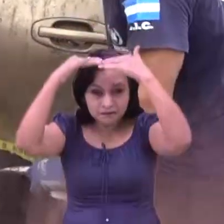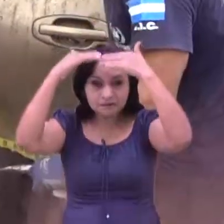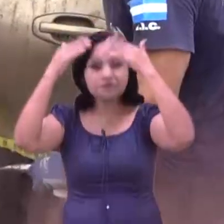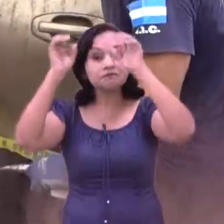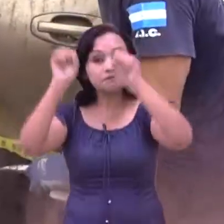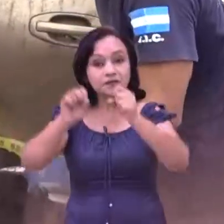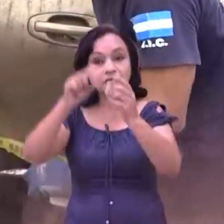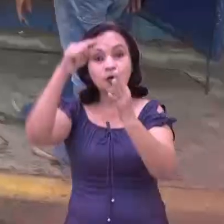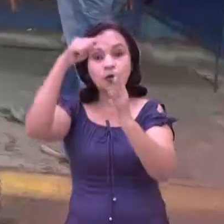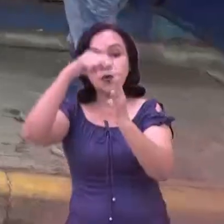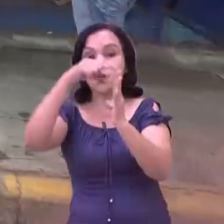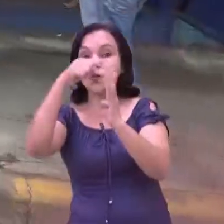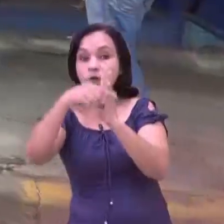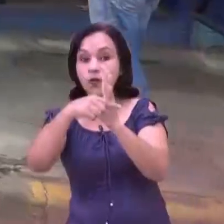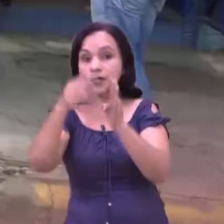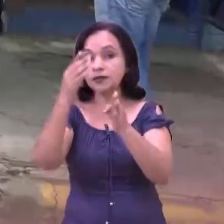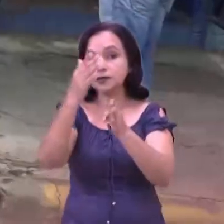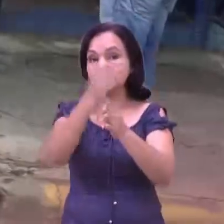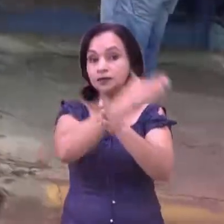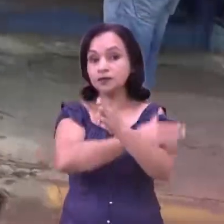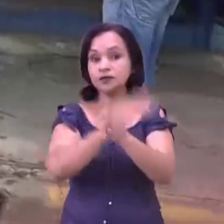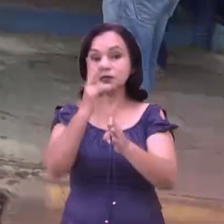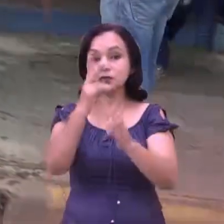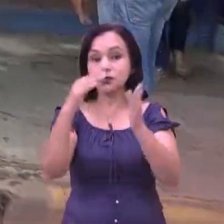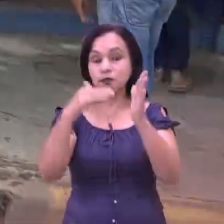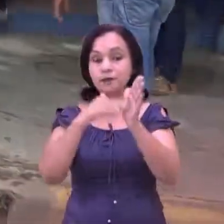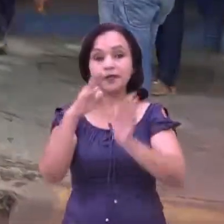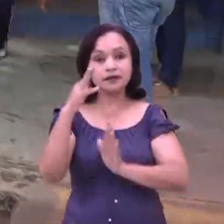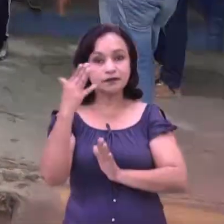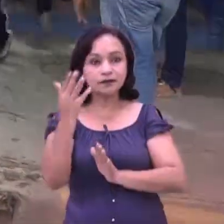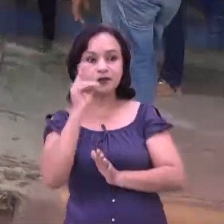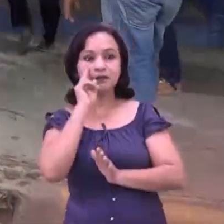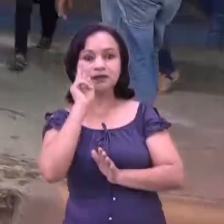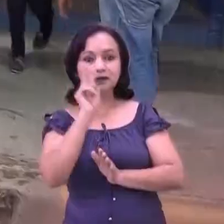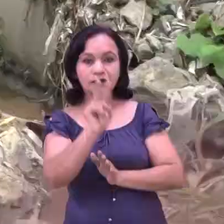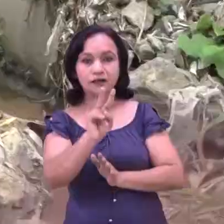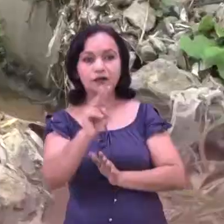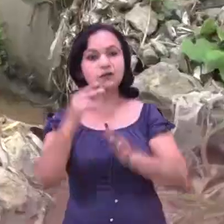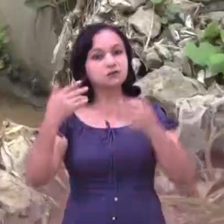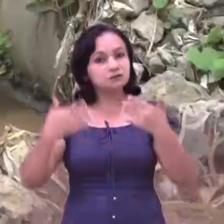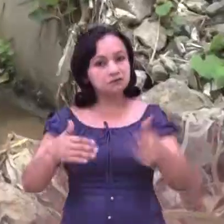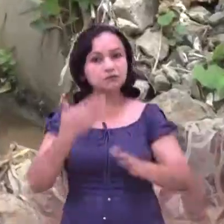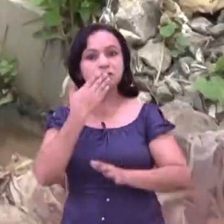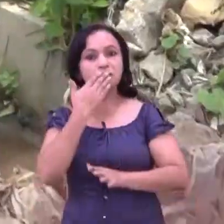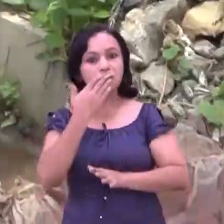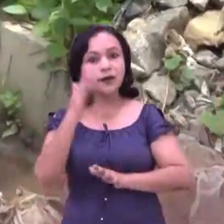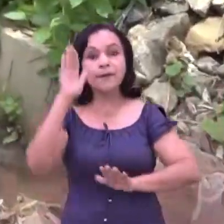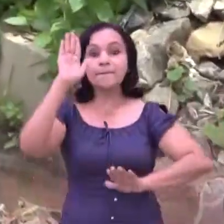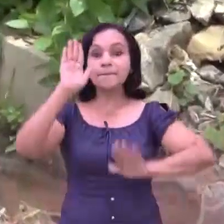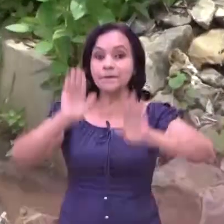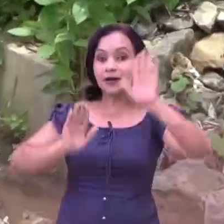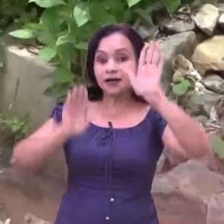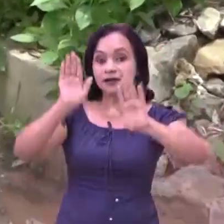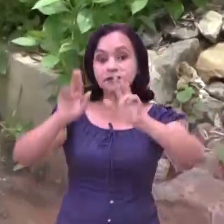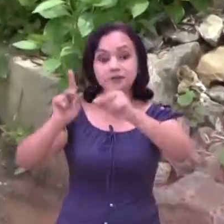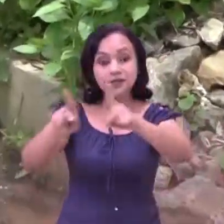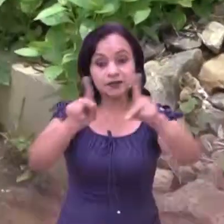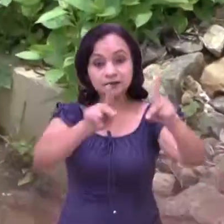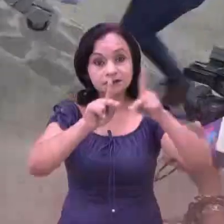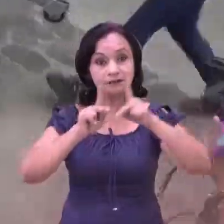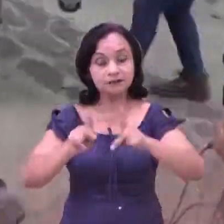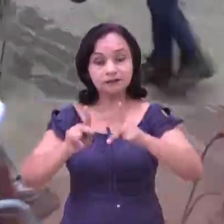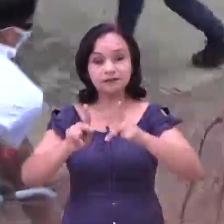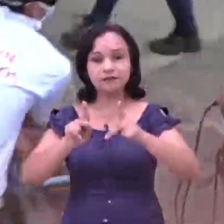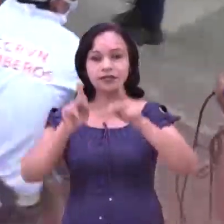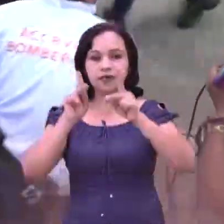Los cuatro ejercicios que se realizaron en el 2019 mostraron una mayor participación, pero también